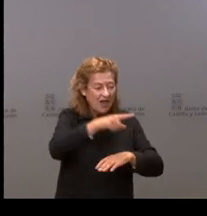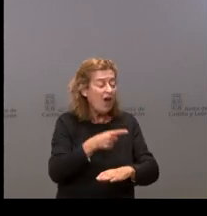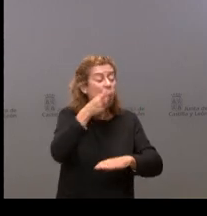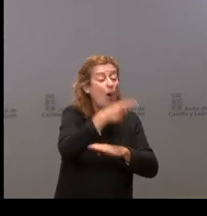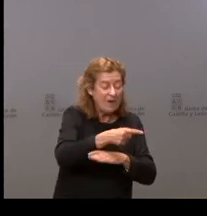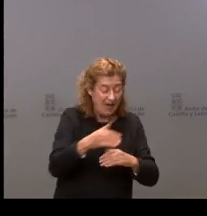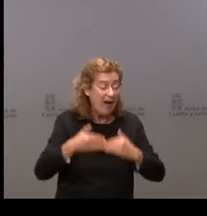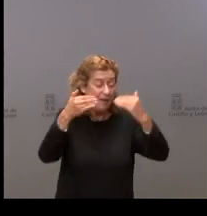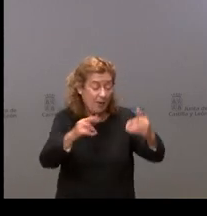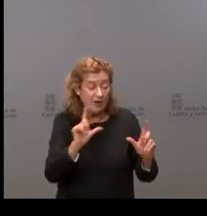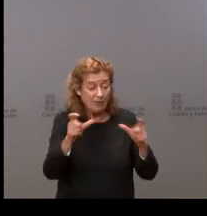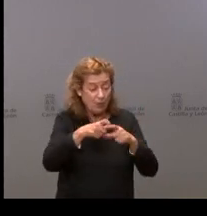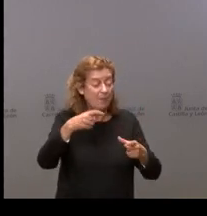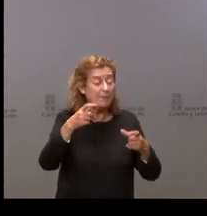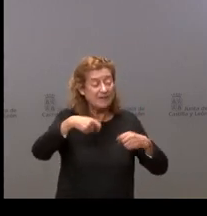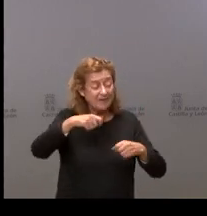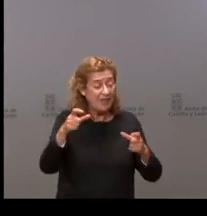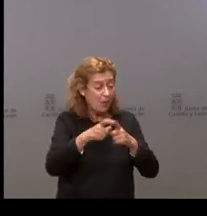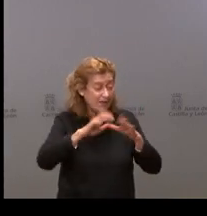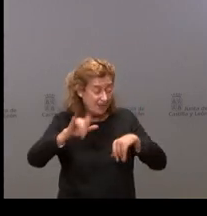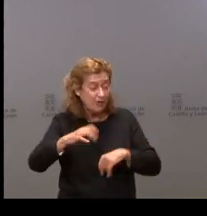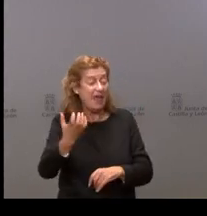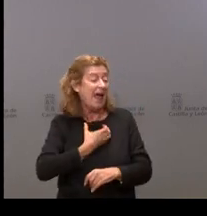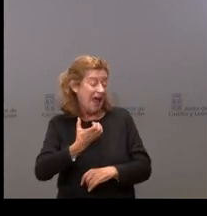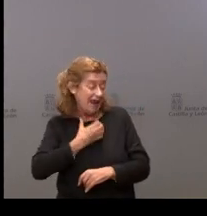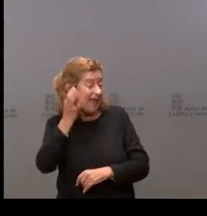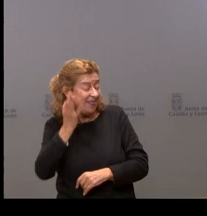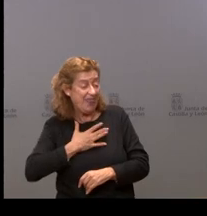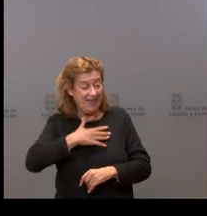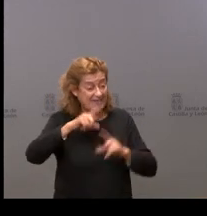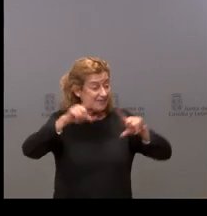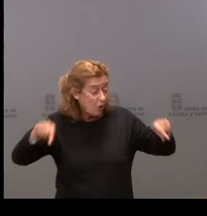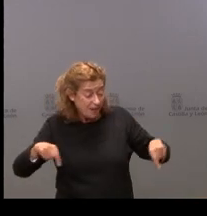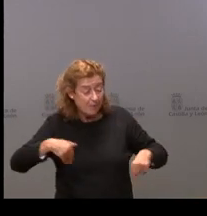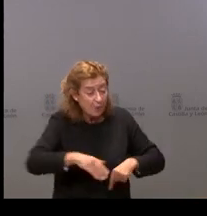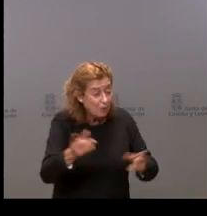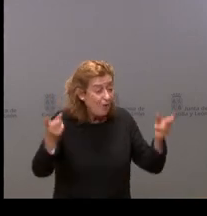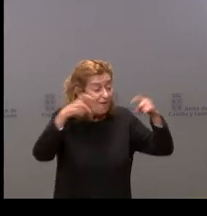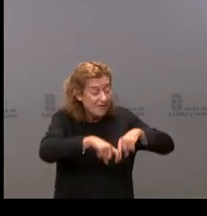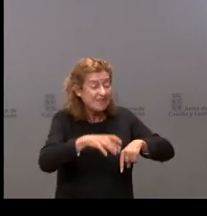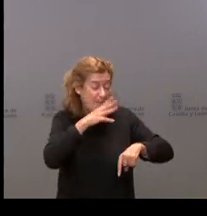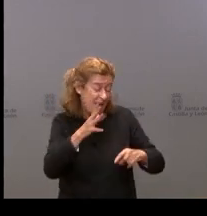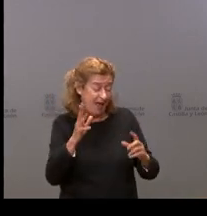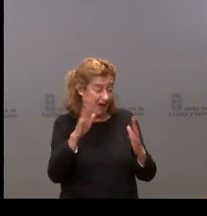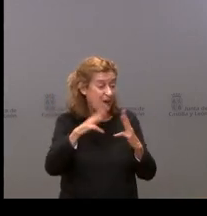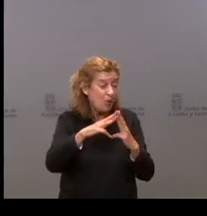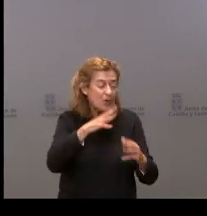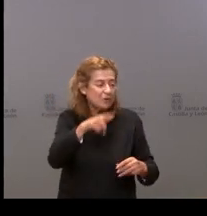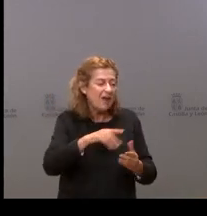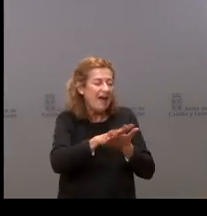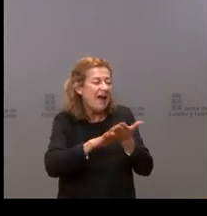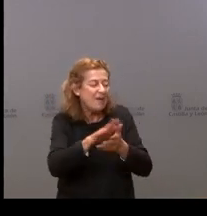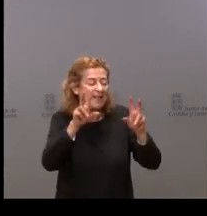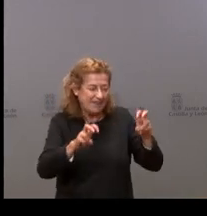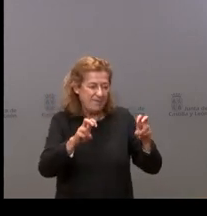una reunión entre el presidente de la Junta y la alcaldesa de Segovia. Hay fecha para ese encuentro, entre otras cosas, porque sí va a hablar de